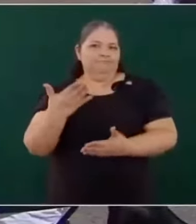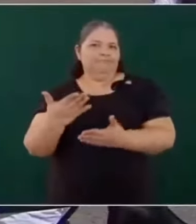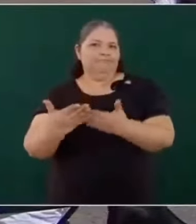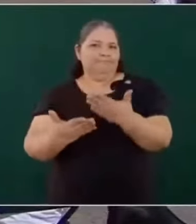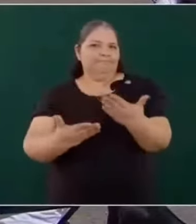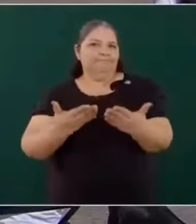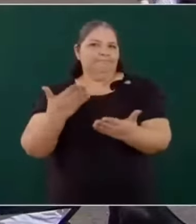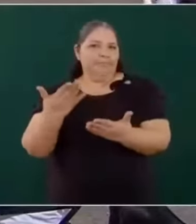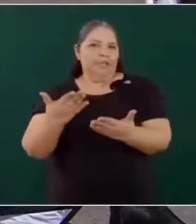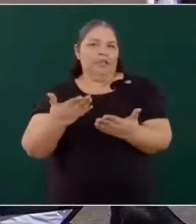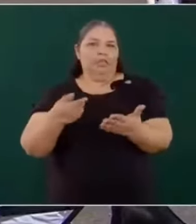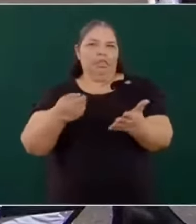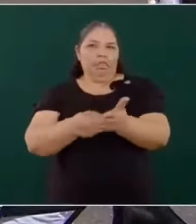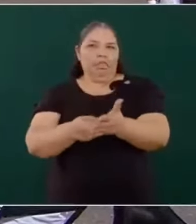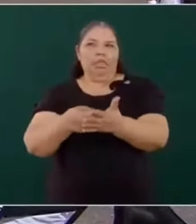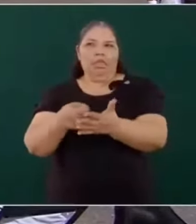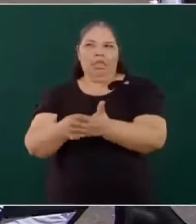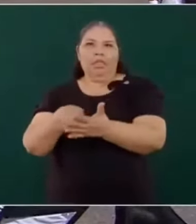a este tema.